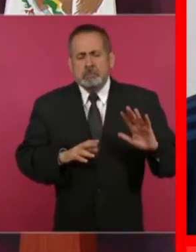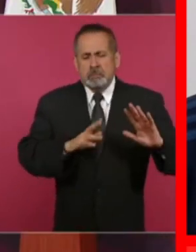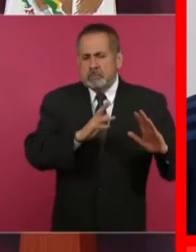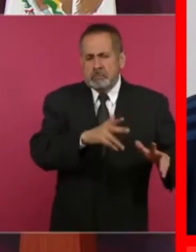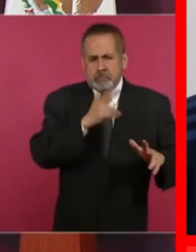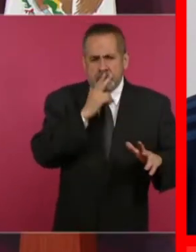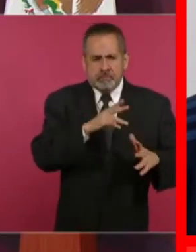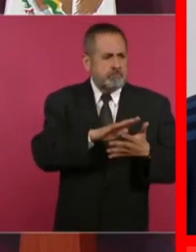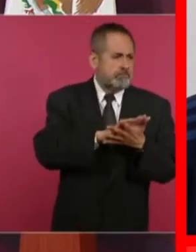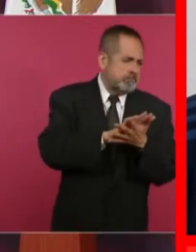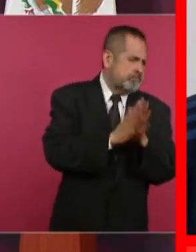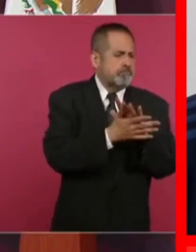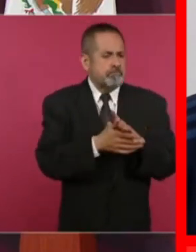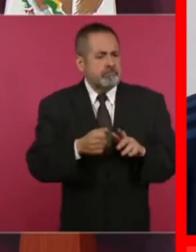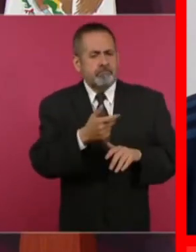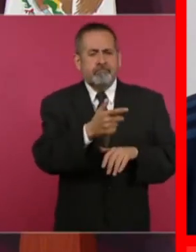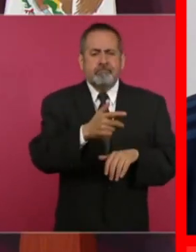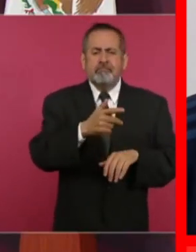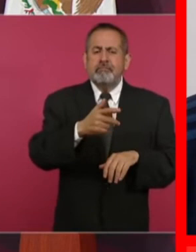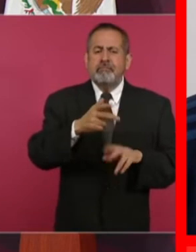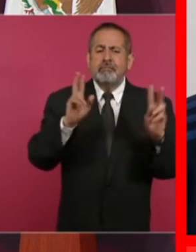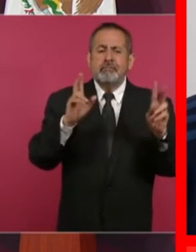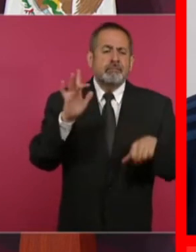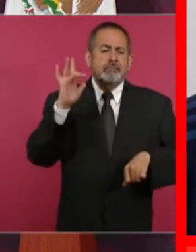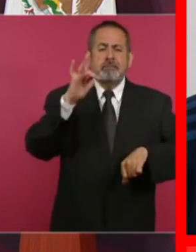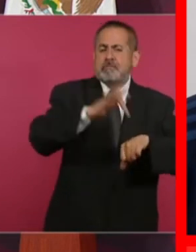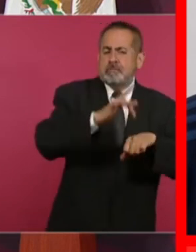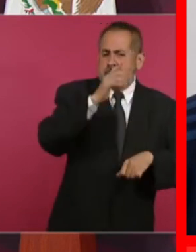lo convertimos en área natural protegida.